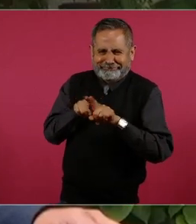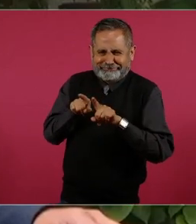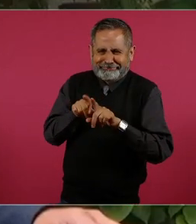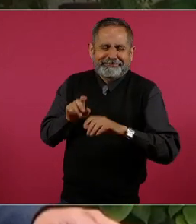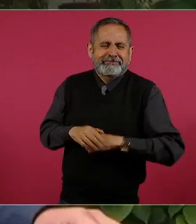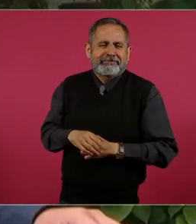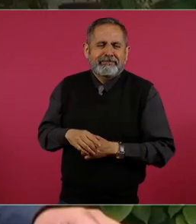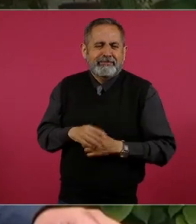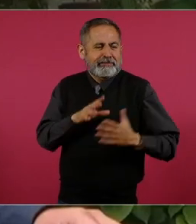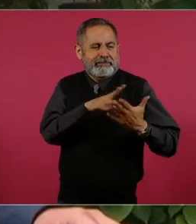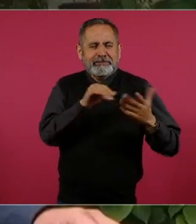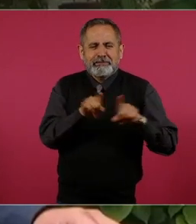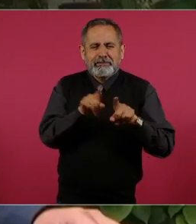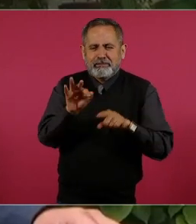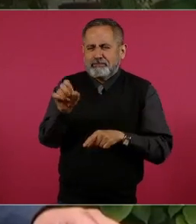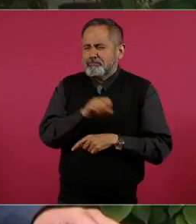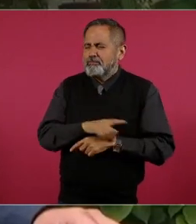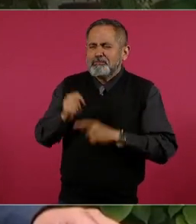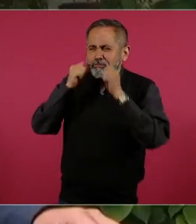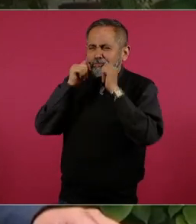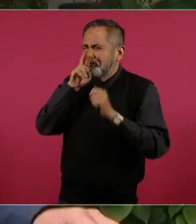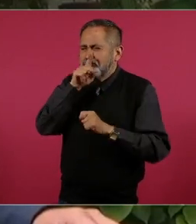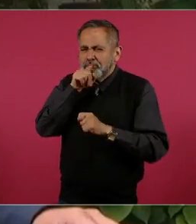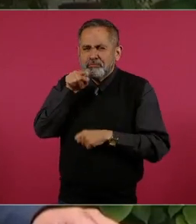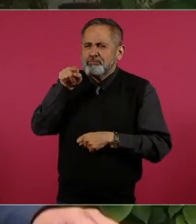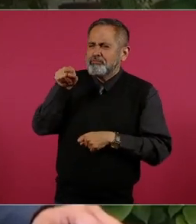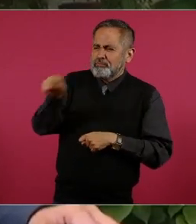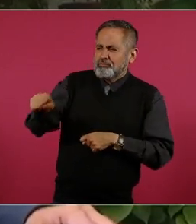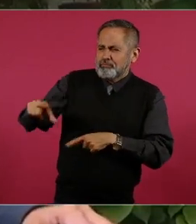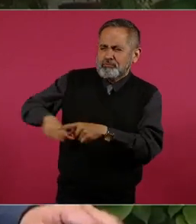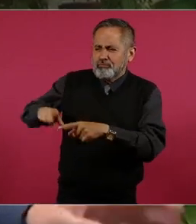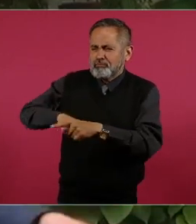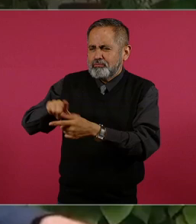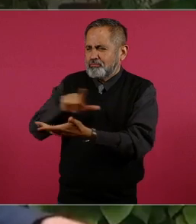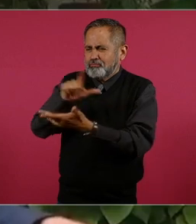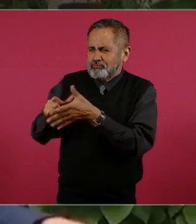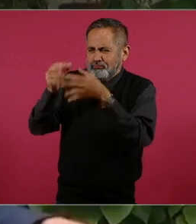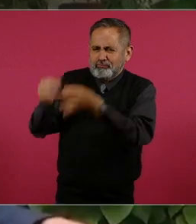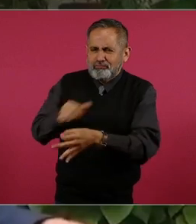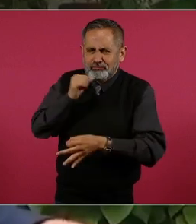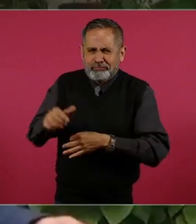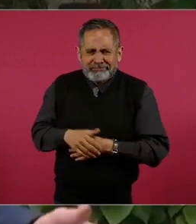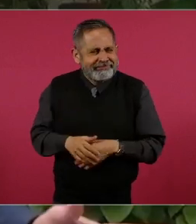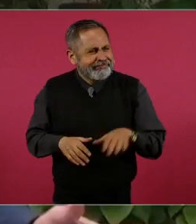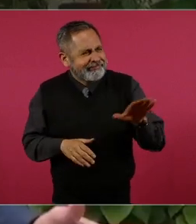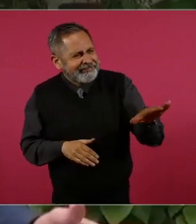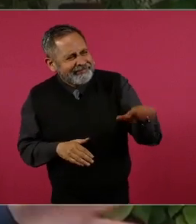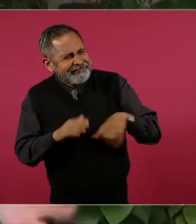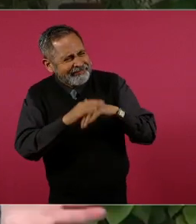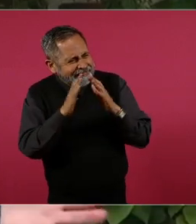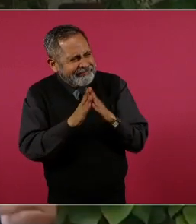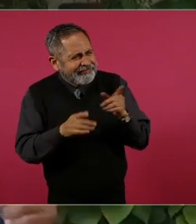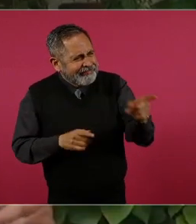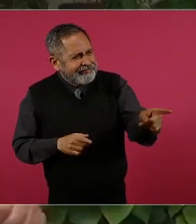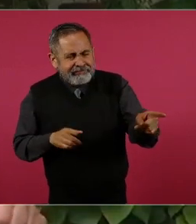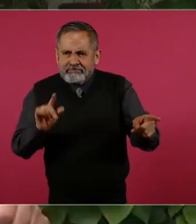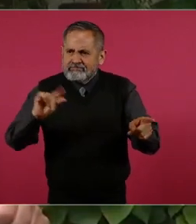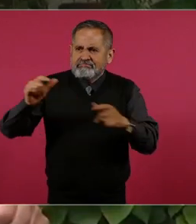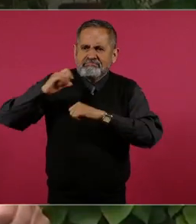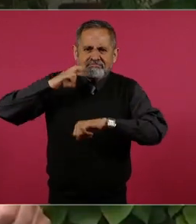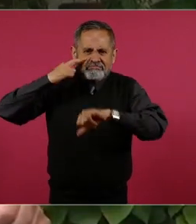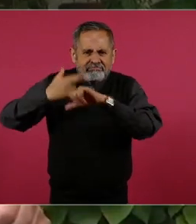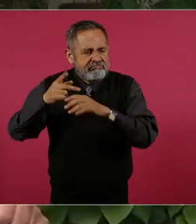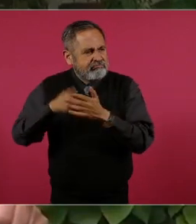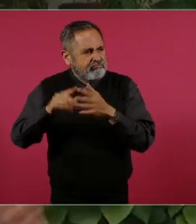no me preocupa porque es un gobierno ilegítimo. Dice, Vicente, pero por favor, ellos tienen la autoridad